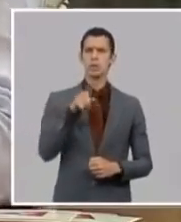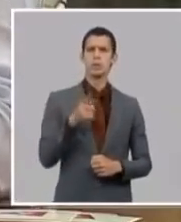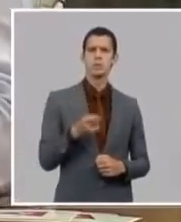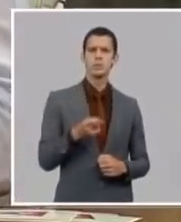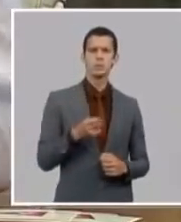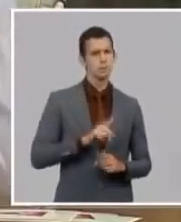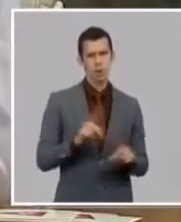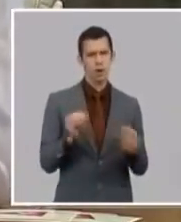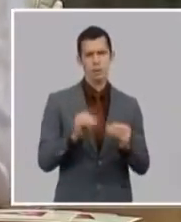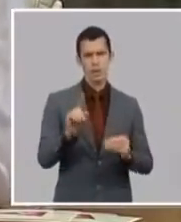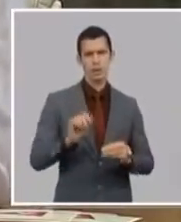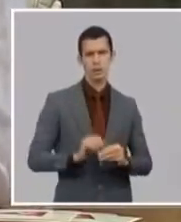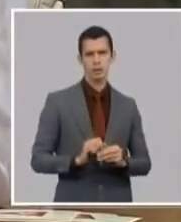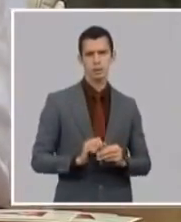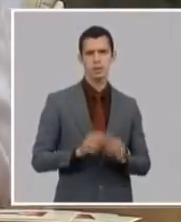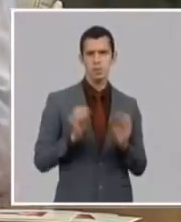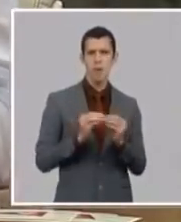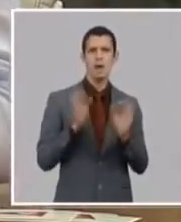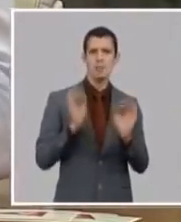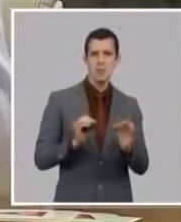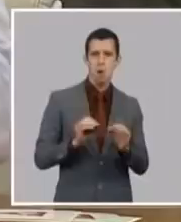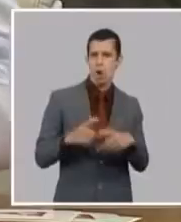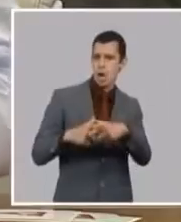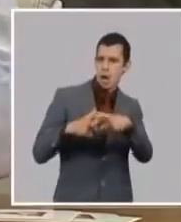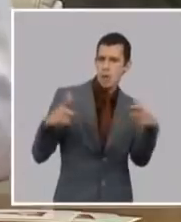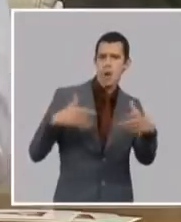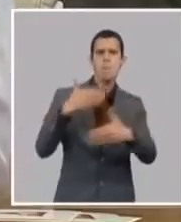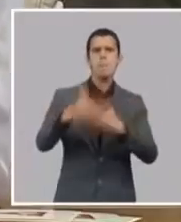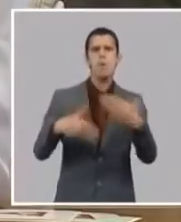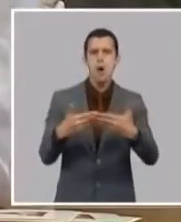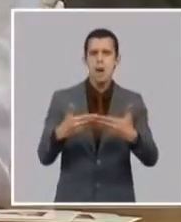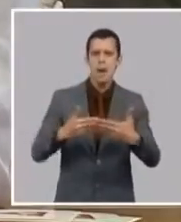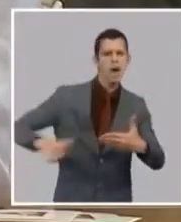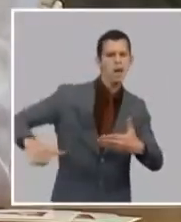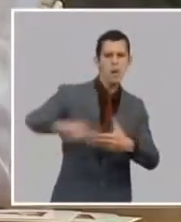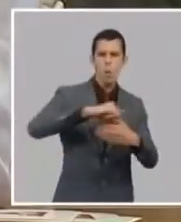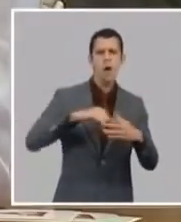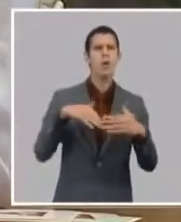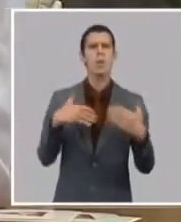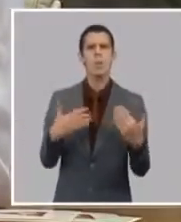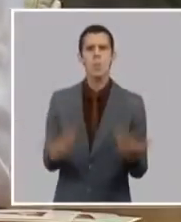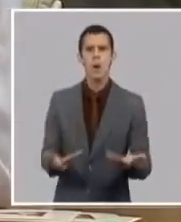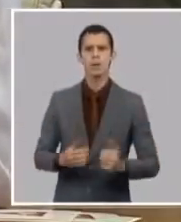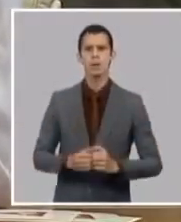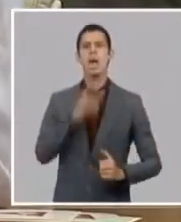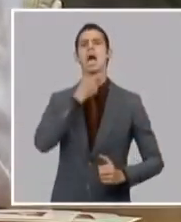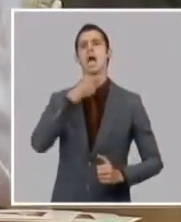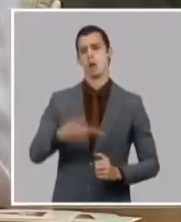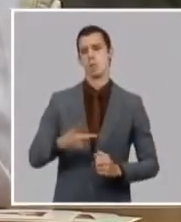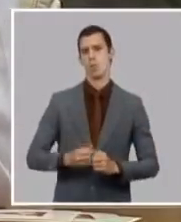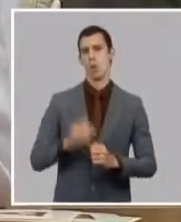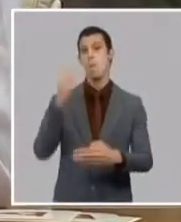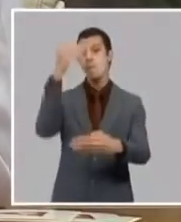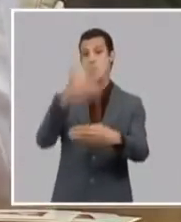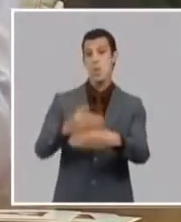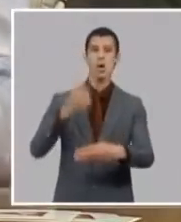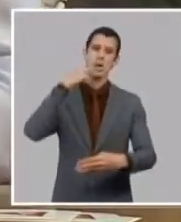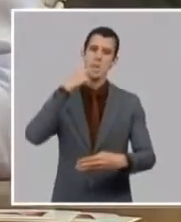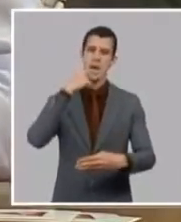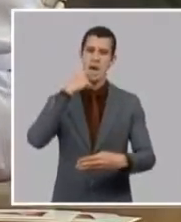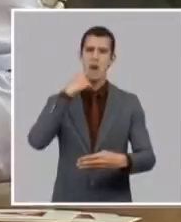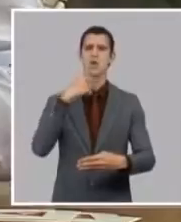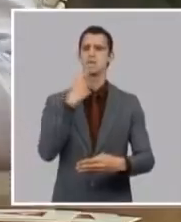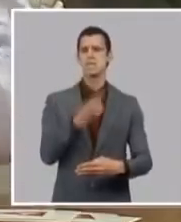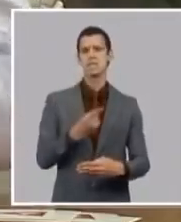y por qué nos bloquean por qué no nos dejan hacer las cosas como nosotros creemos déjenos demostrarnos a nosotros sin bloqueo en